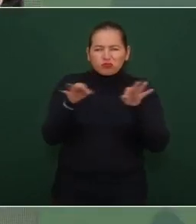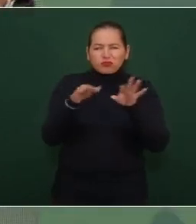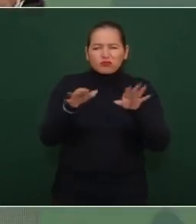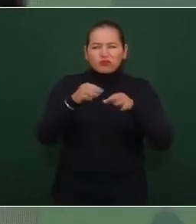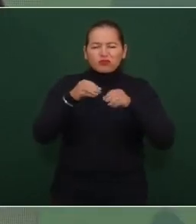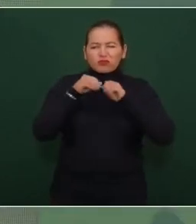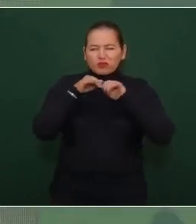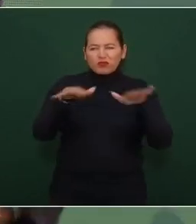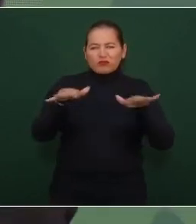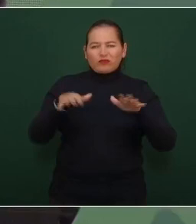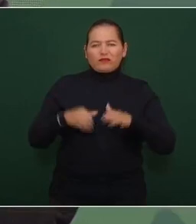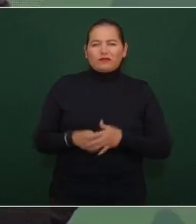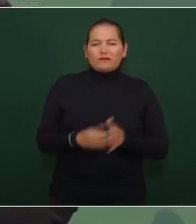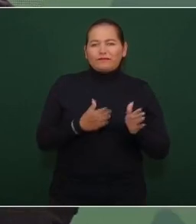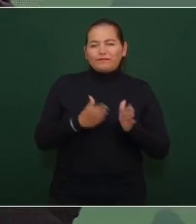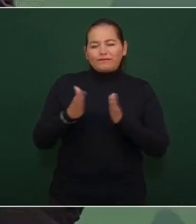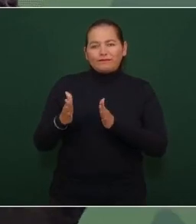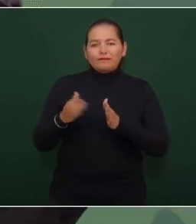la otra